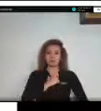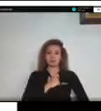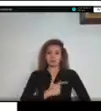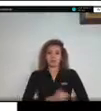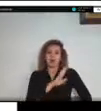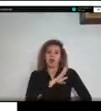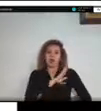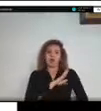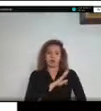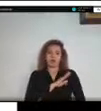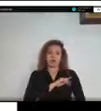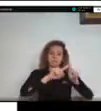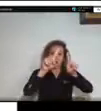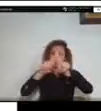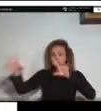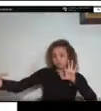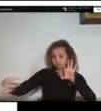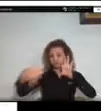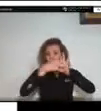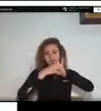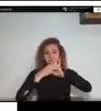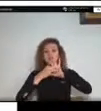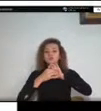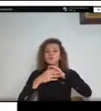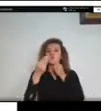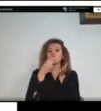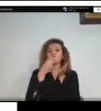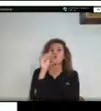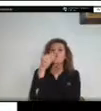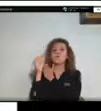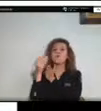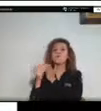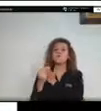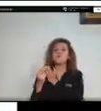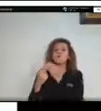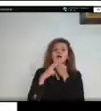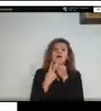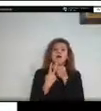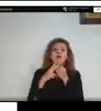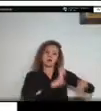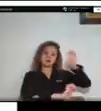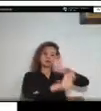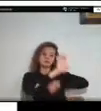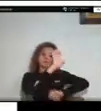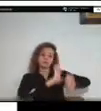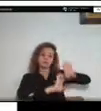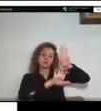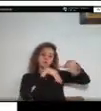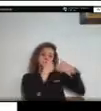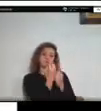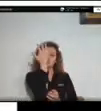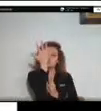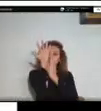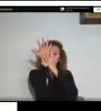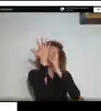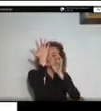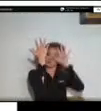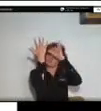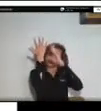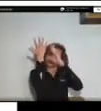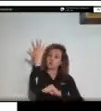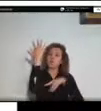nuevos equipos con el fin de poder contrarrestar los incendios forestales cuando se presentan entonces